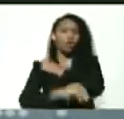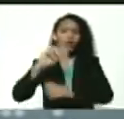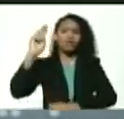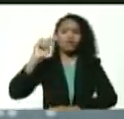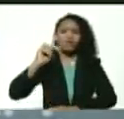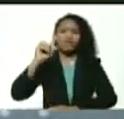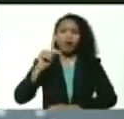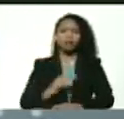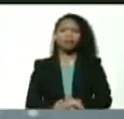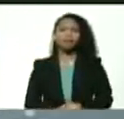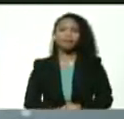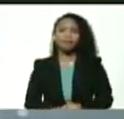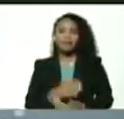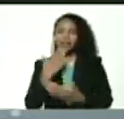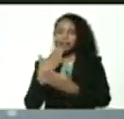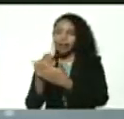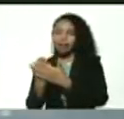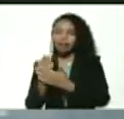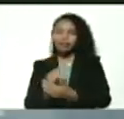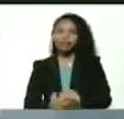traidores nunca gracias